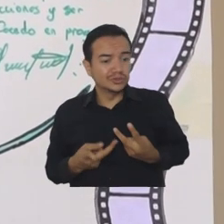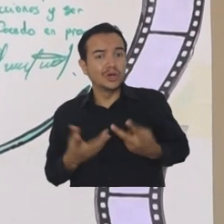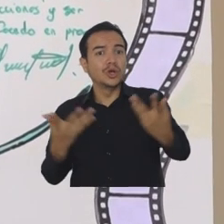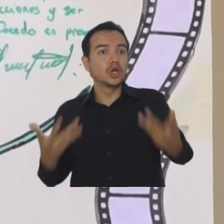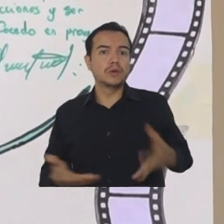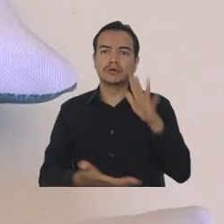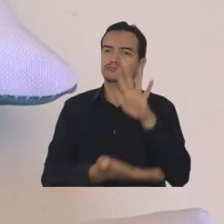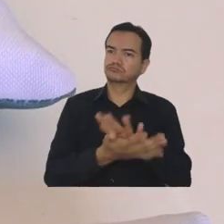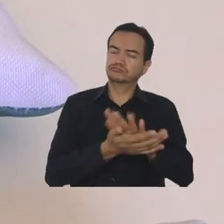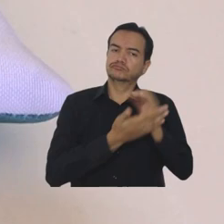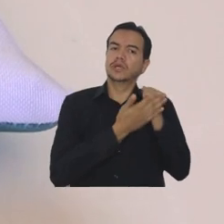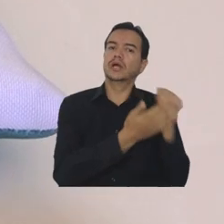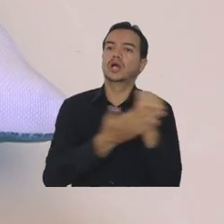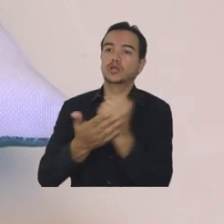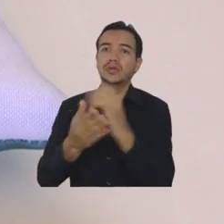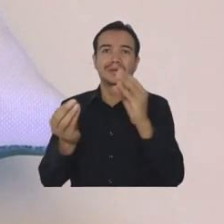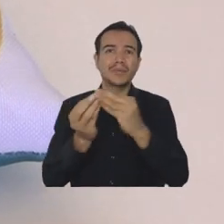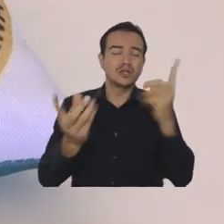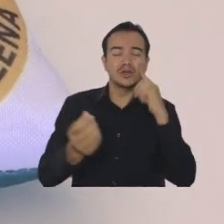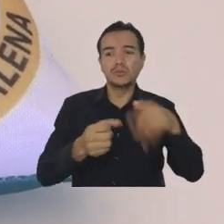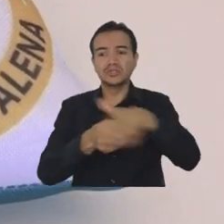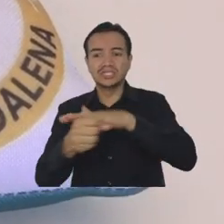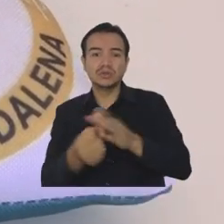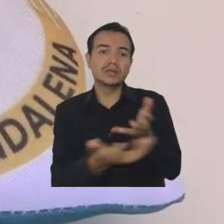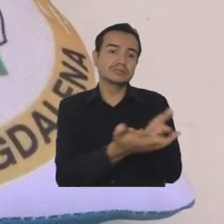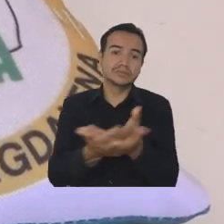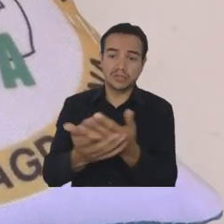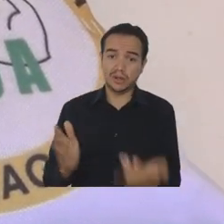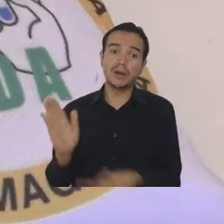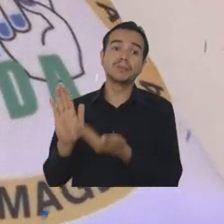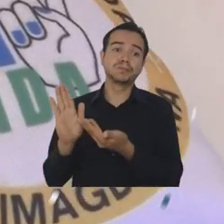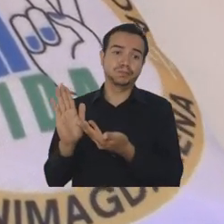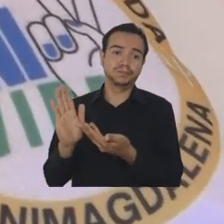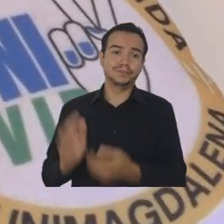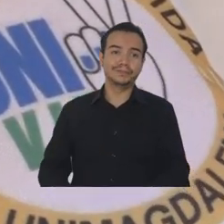vida y cómo afrontar situaciones adversas y episodios de estrés.